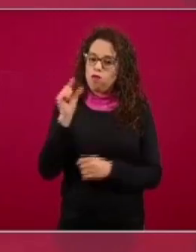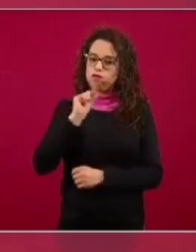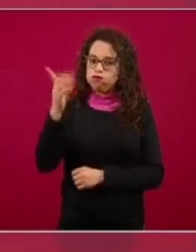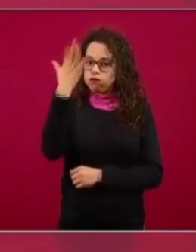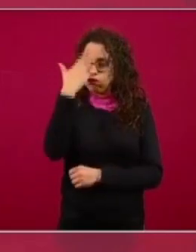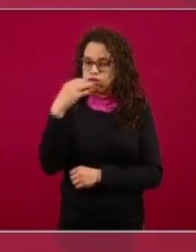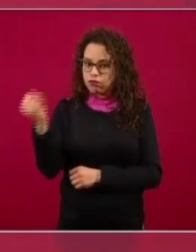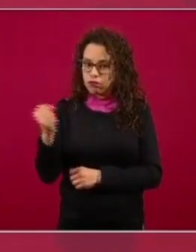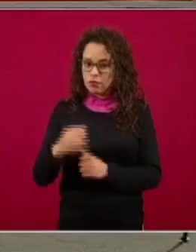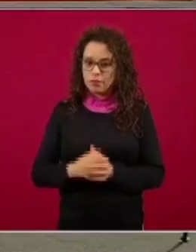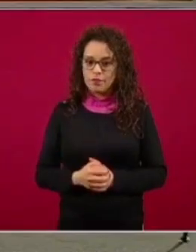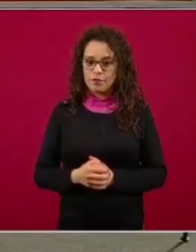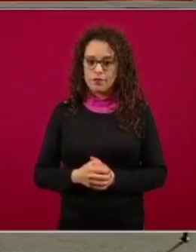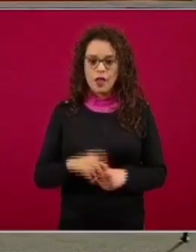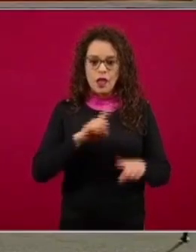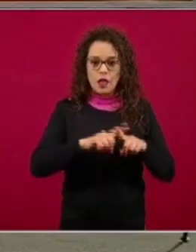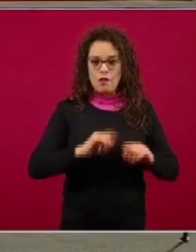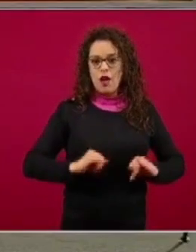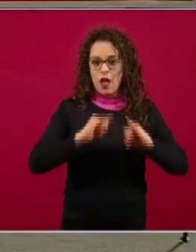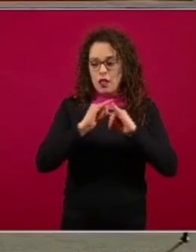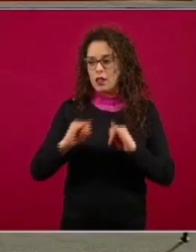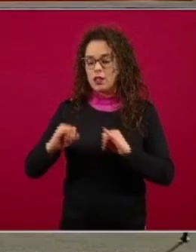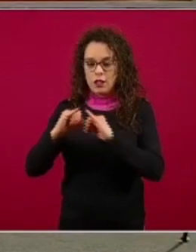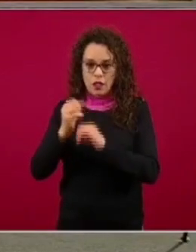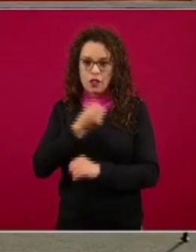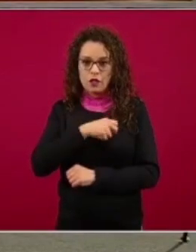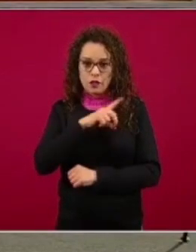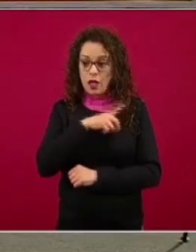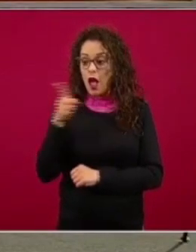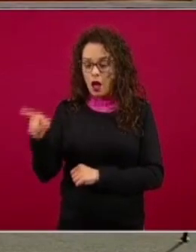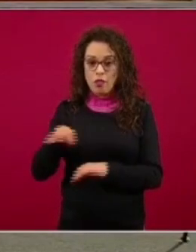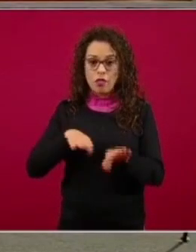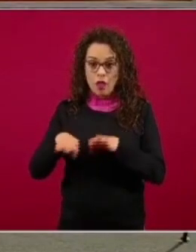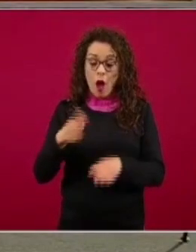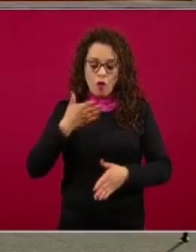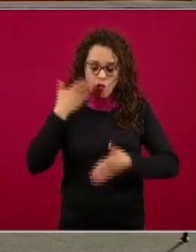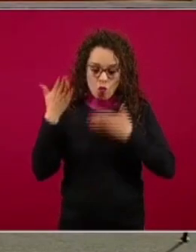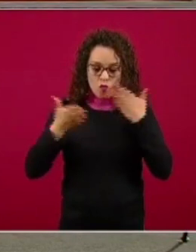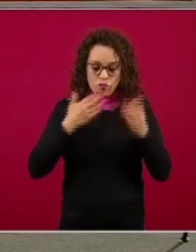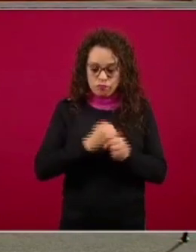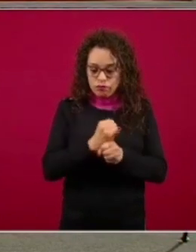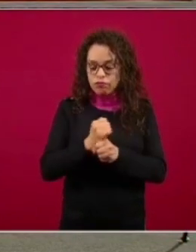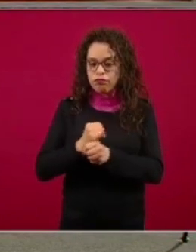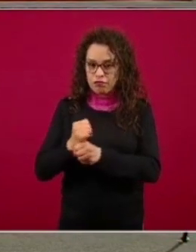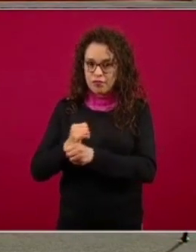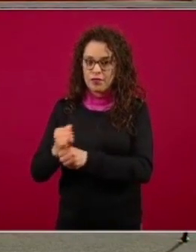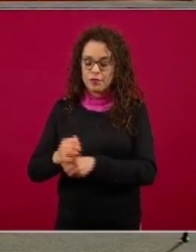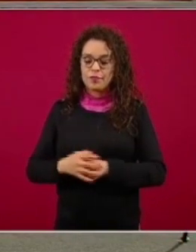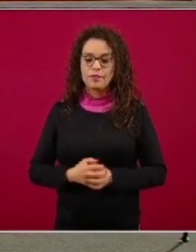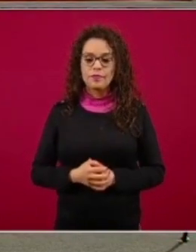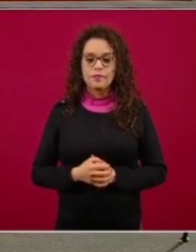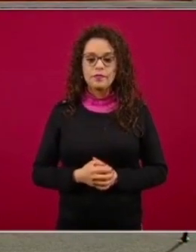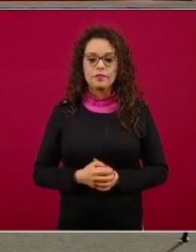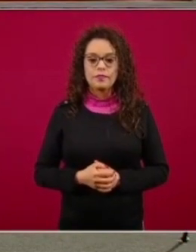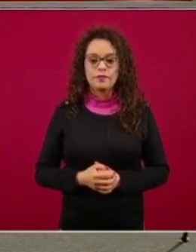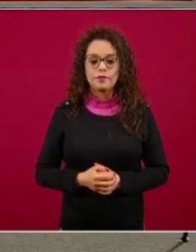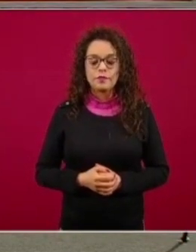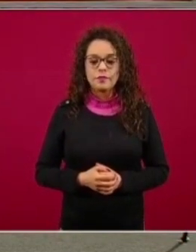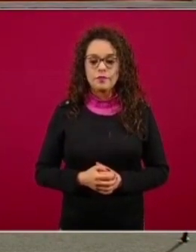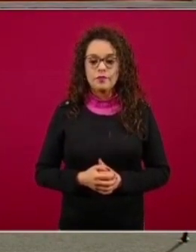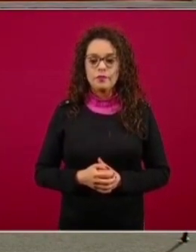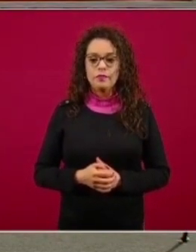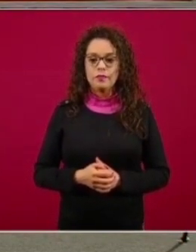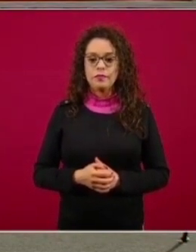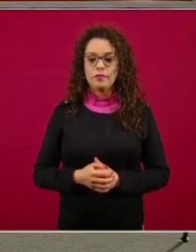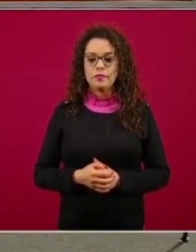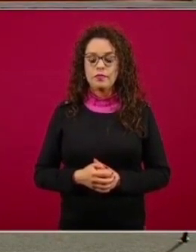otros en los institutos nacionales de salud que están estudiando este fenómeno son un número casi diríamos anecdótico de